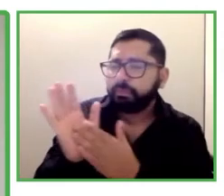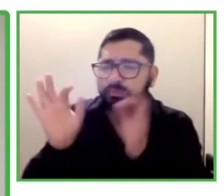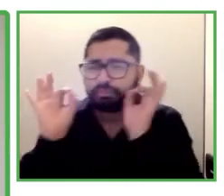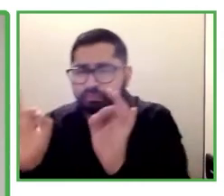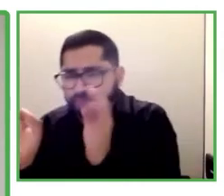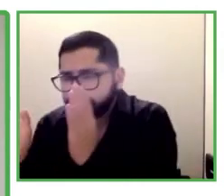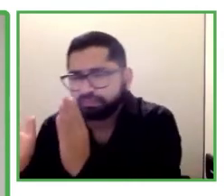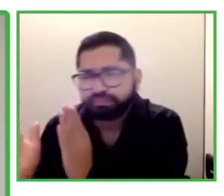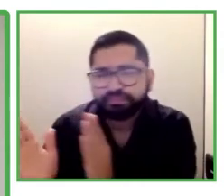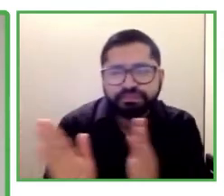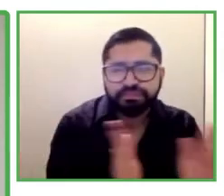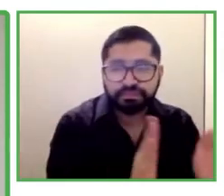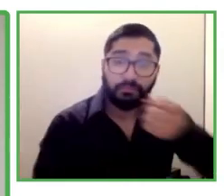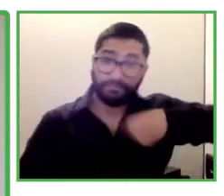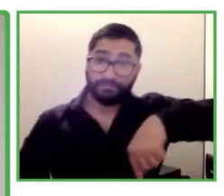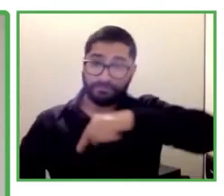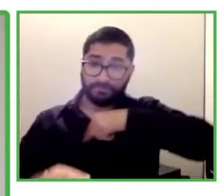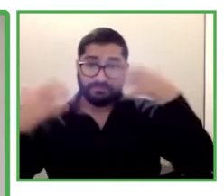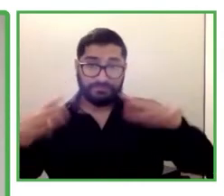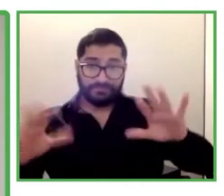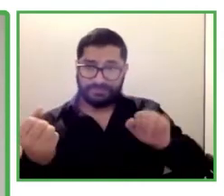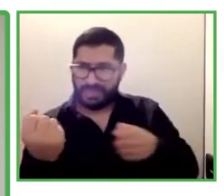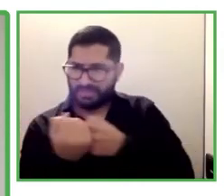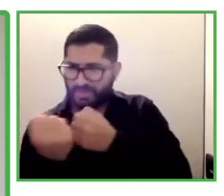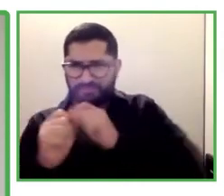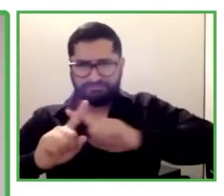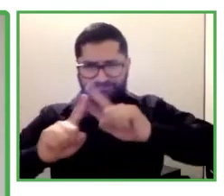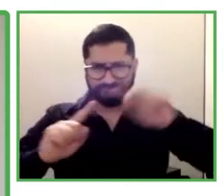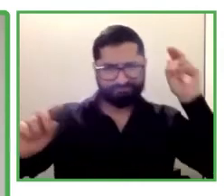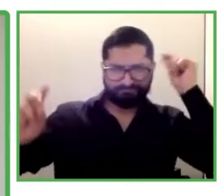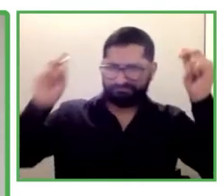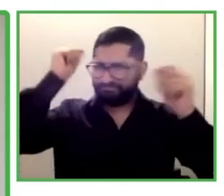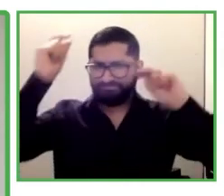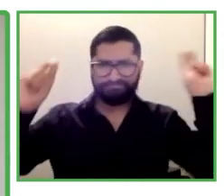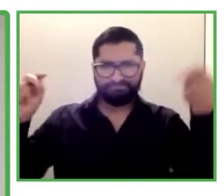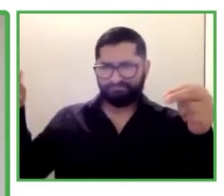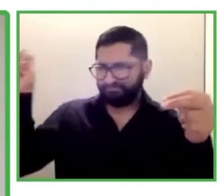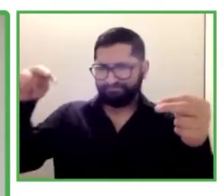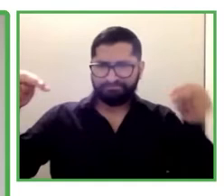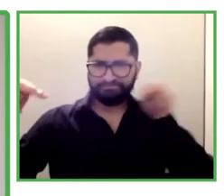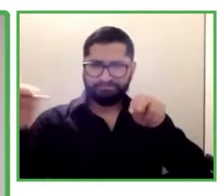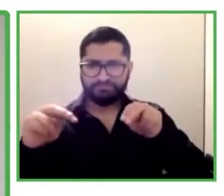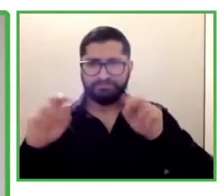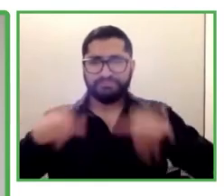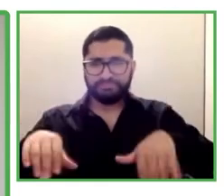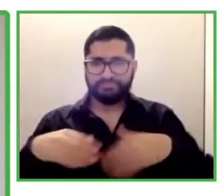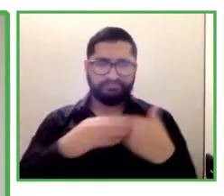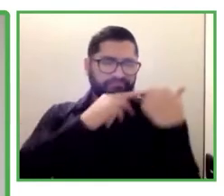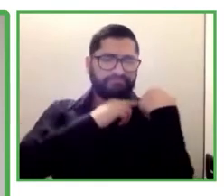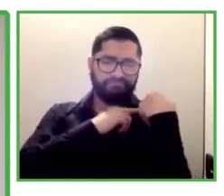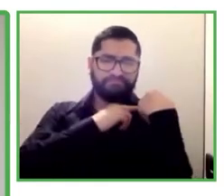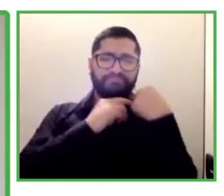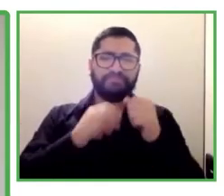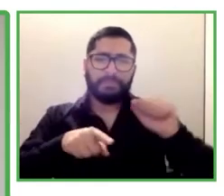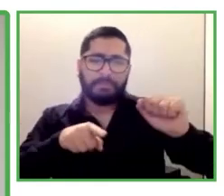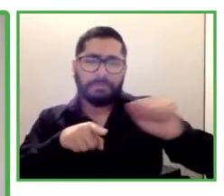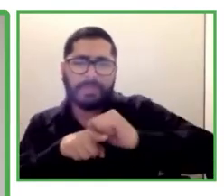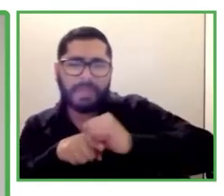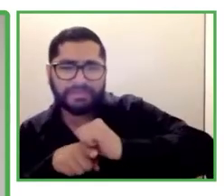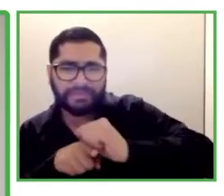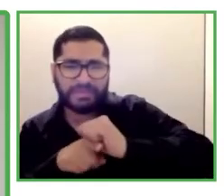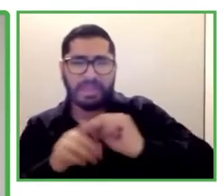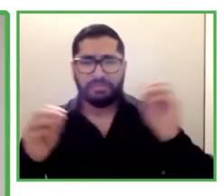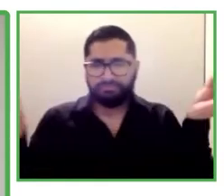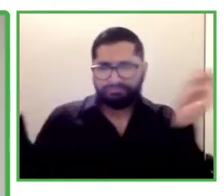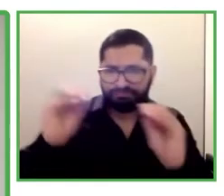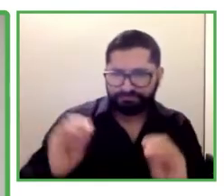iniciativas a través de trainings, también mentorías individuales, también hacemos conexiones y damos visibilidad